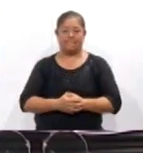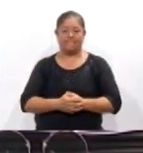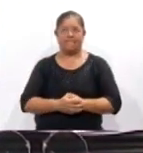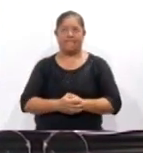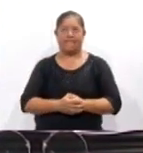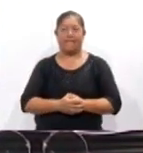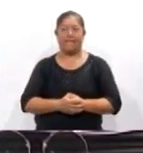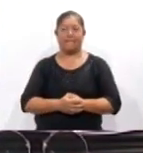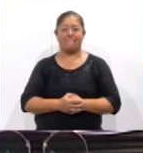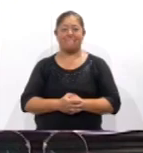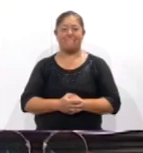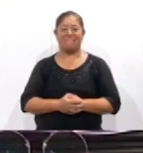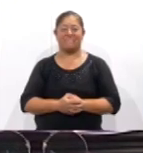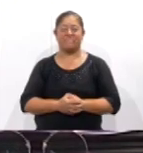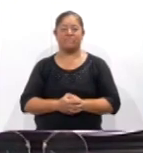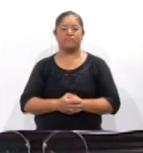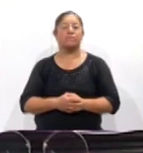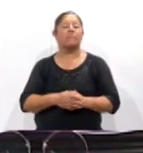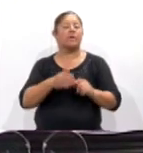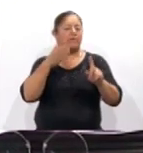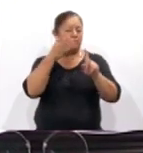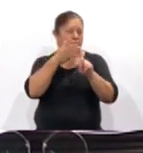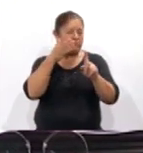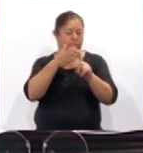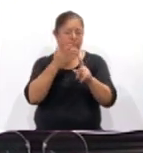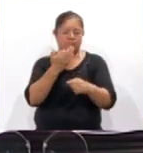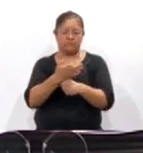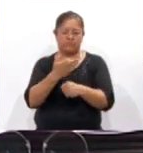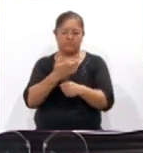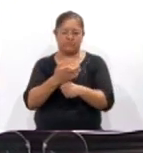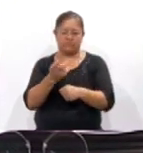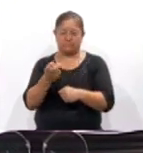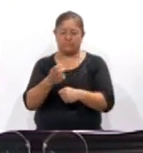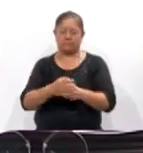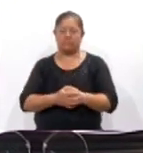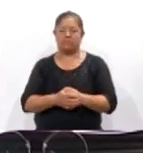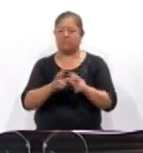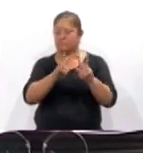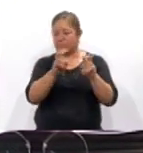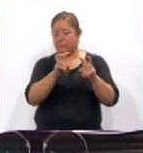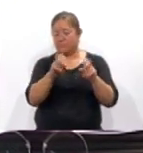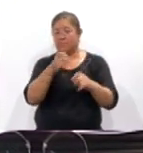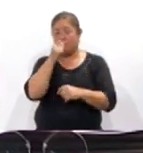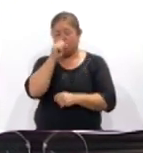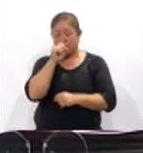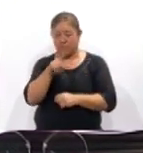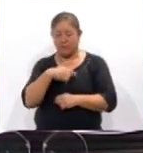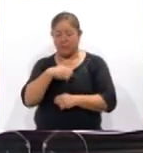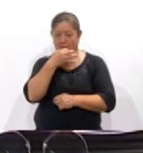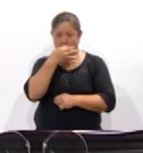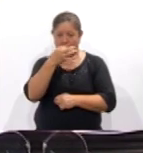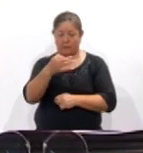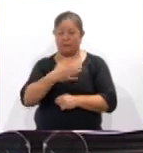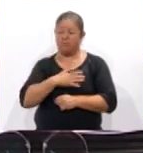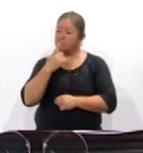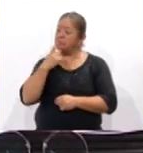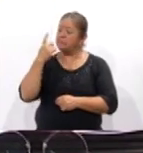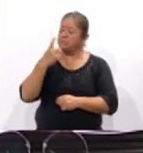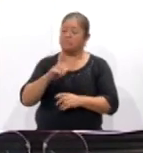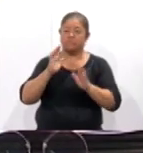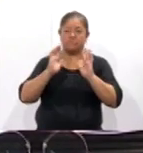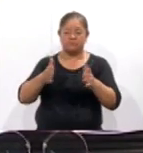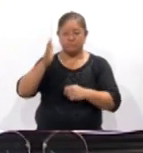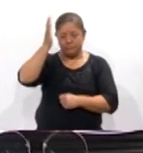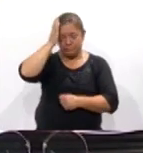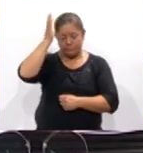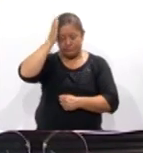en el ámbito de esta competencia. Además, quiero comentarles que he girado ya instrucciones a las autoridades